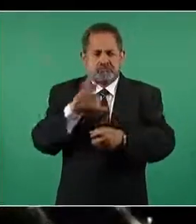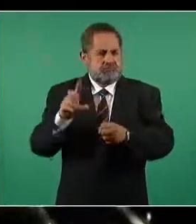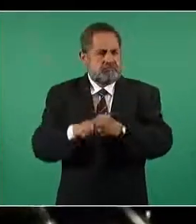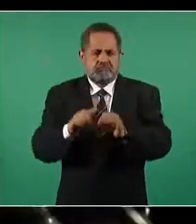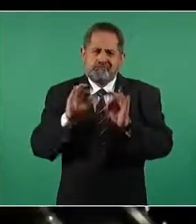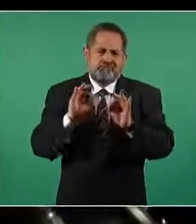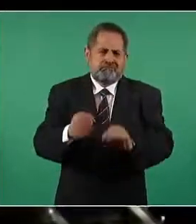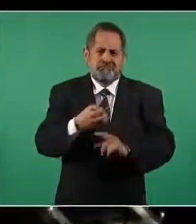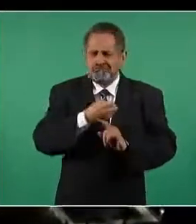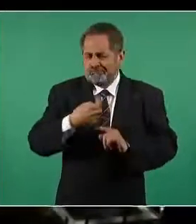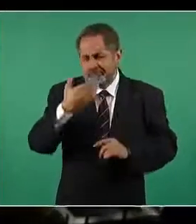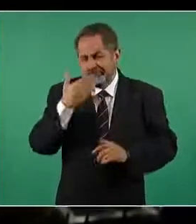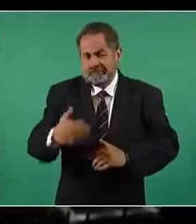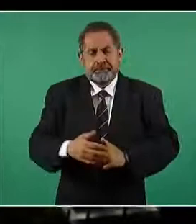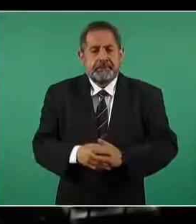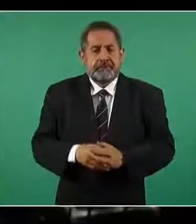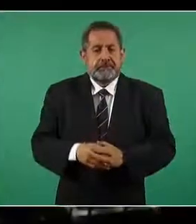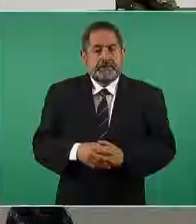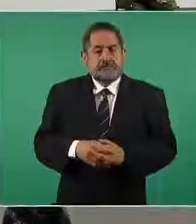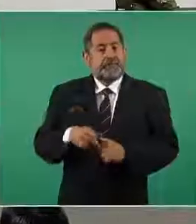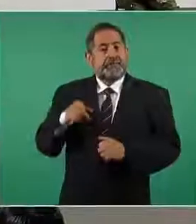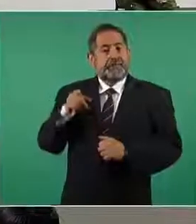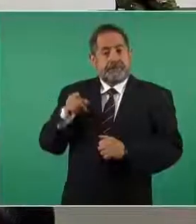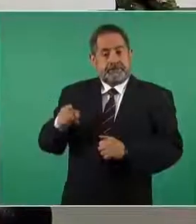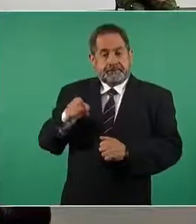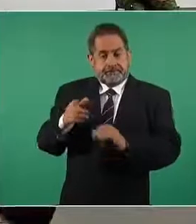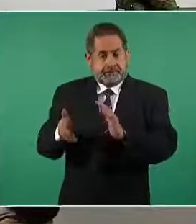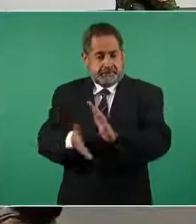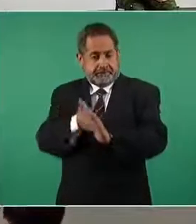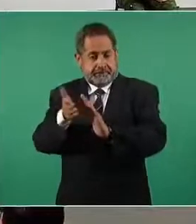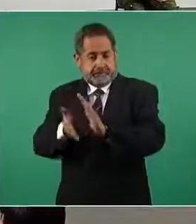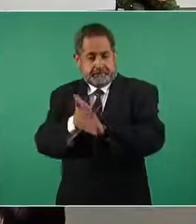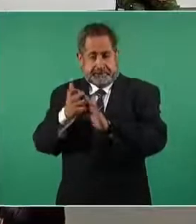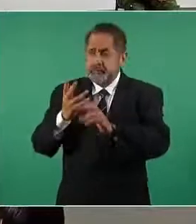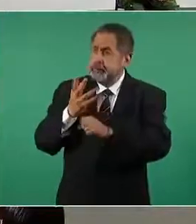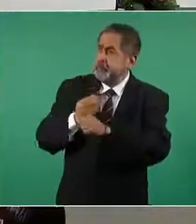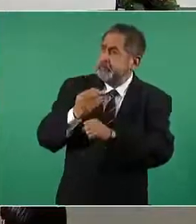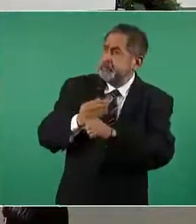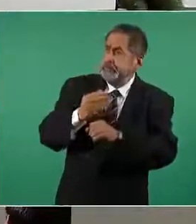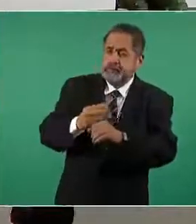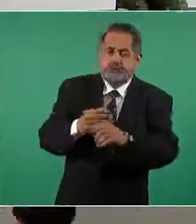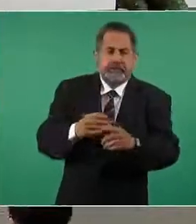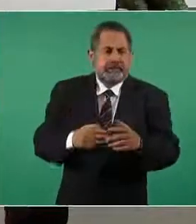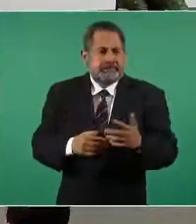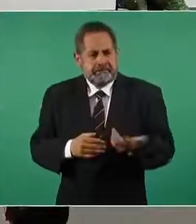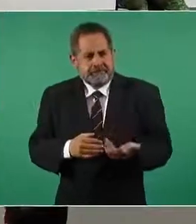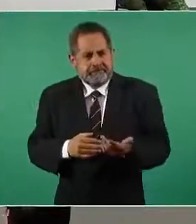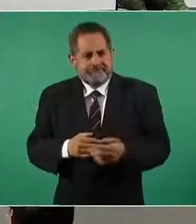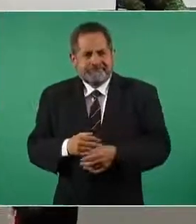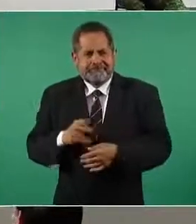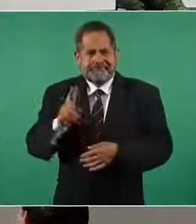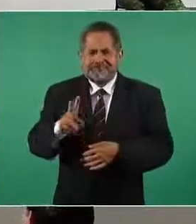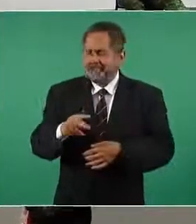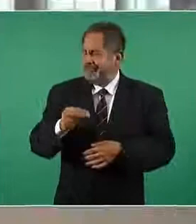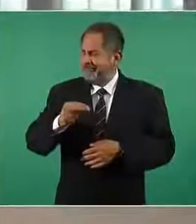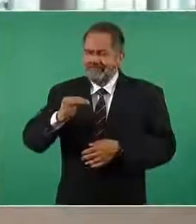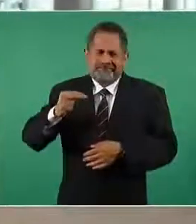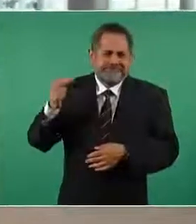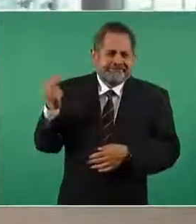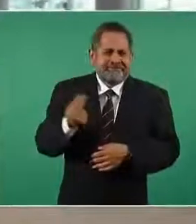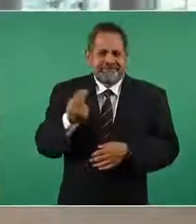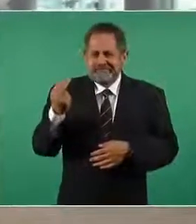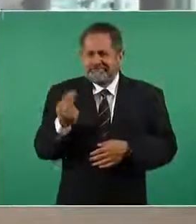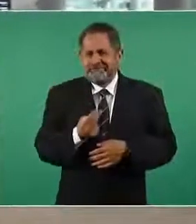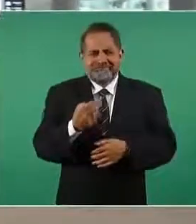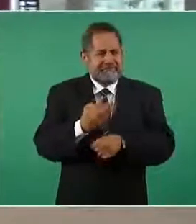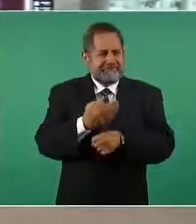La construcción de esta instalación nace de la urgencia que tenemos de aliviar